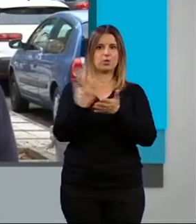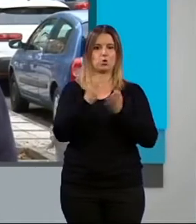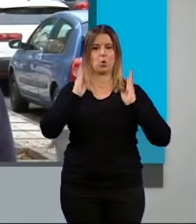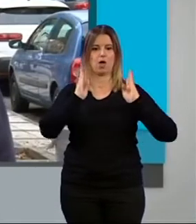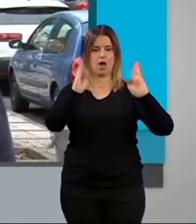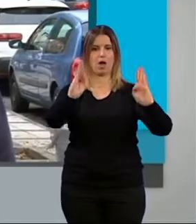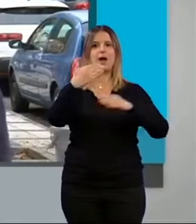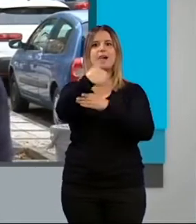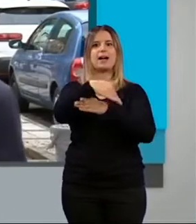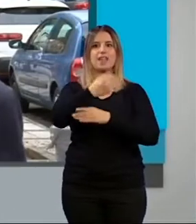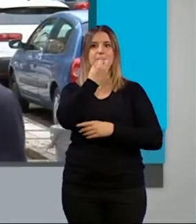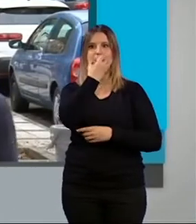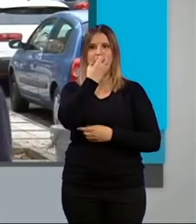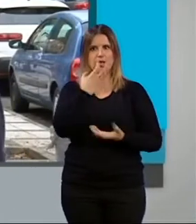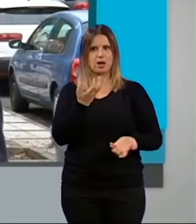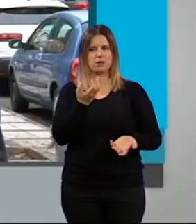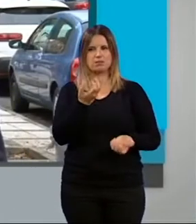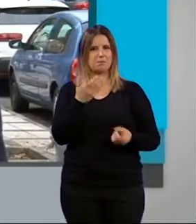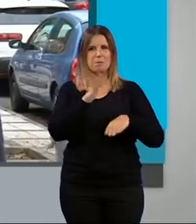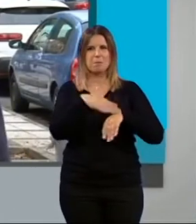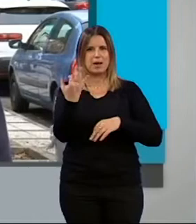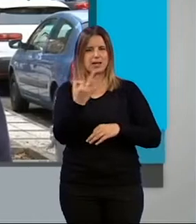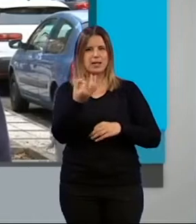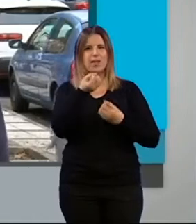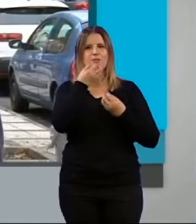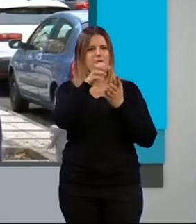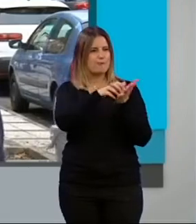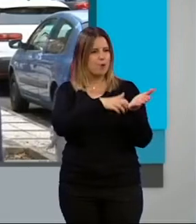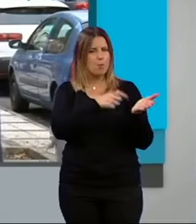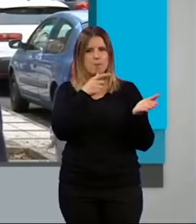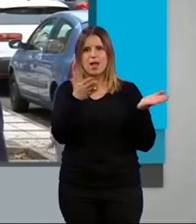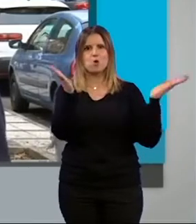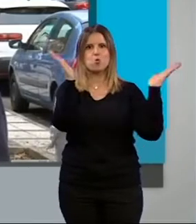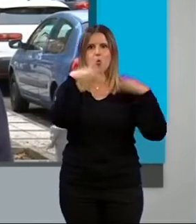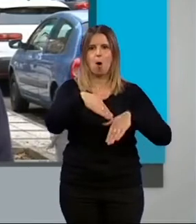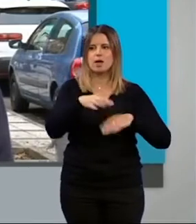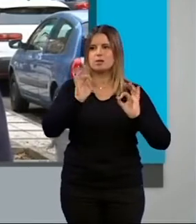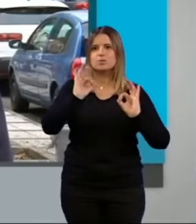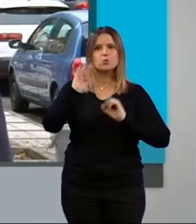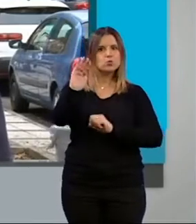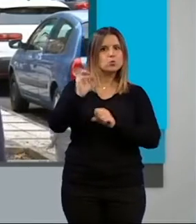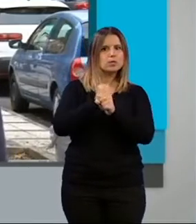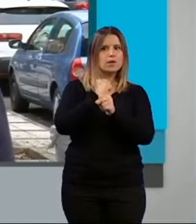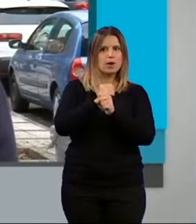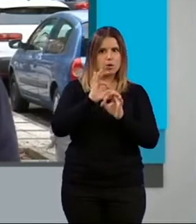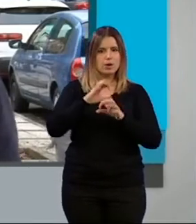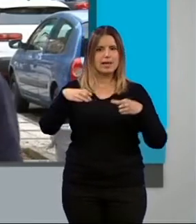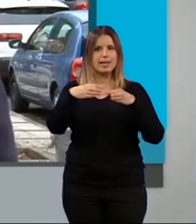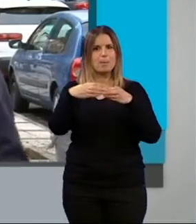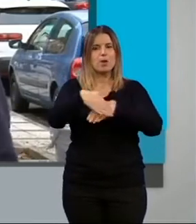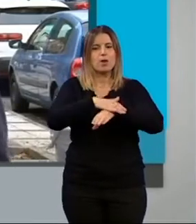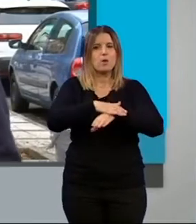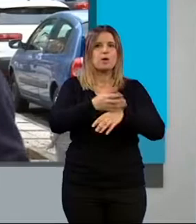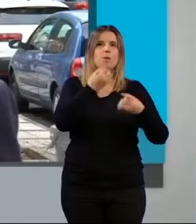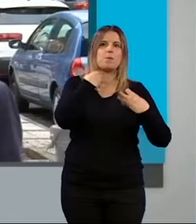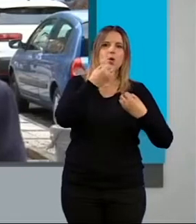Primavera. No tiene ningún sentido y no hay ningún informe para ello. Esa es la dinámica de un equipo de gobierno que nos cuenta